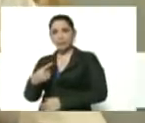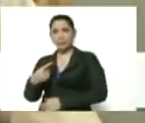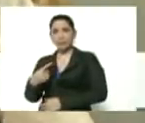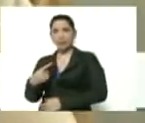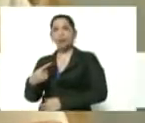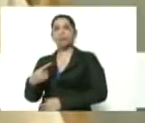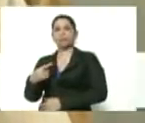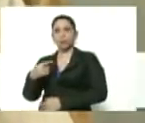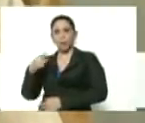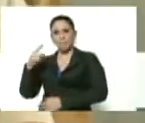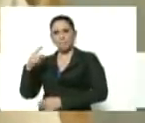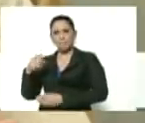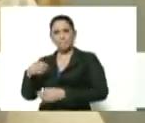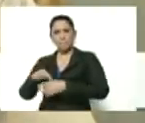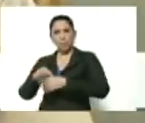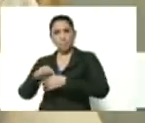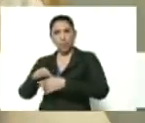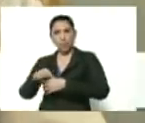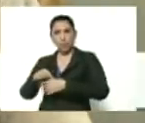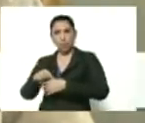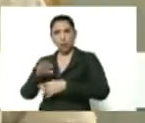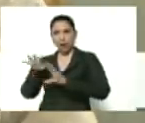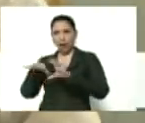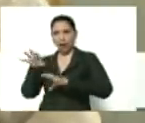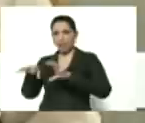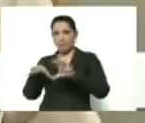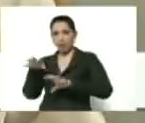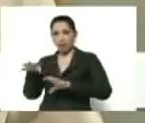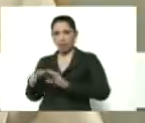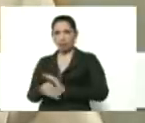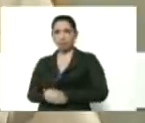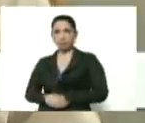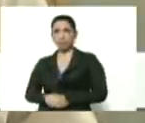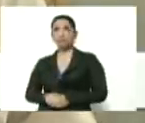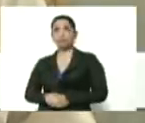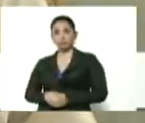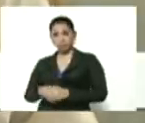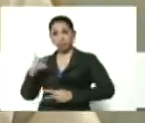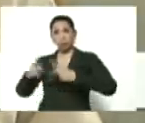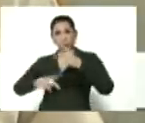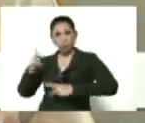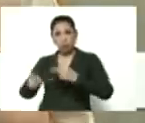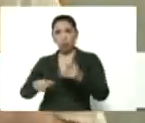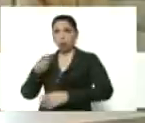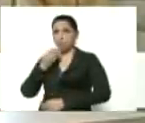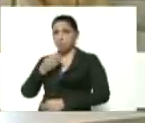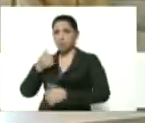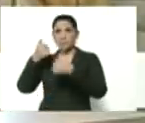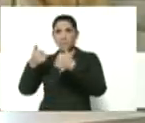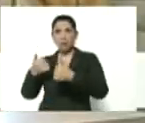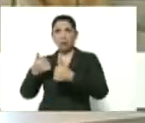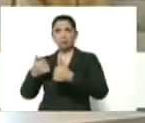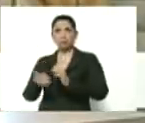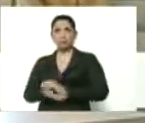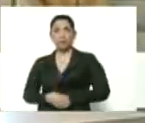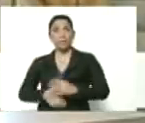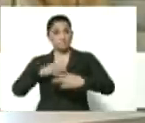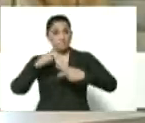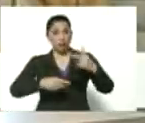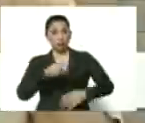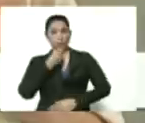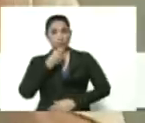proteína, de proteína animal, viene avanzando bastante bien. Correcto. Todo lo que es el plan proteico.